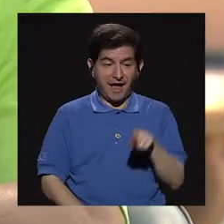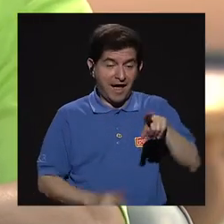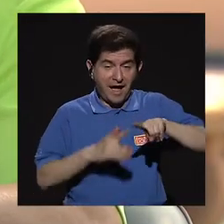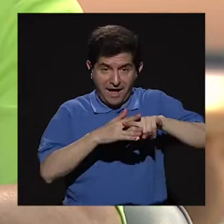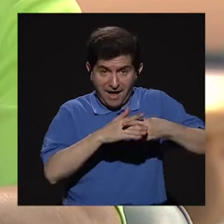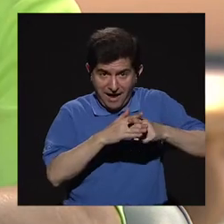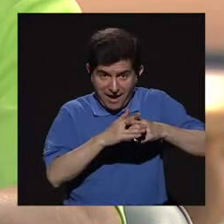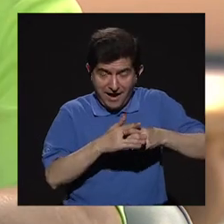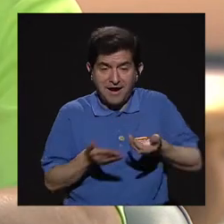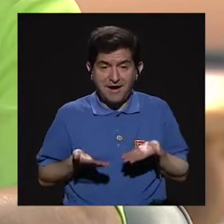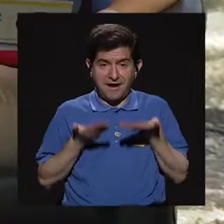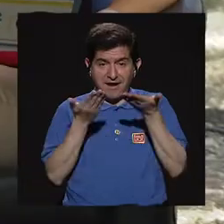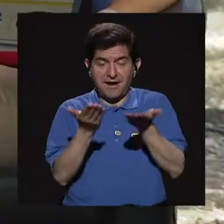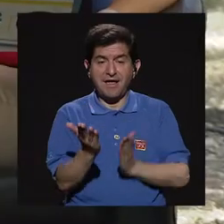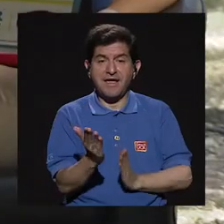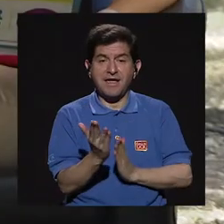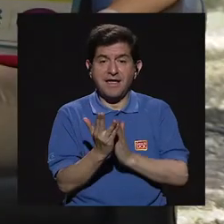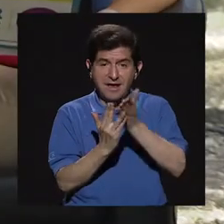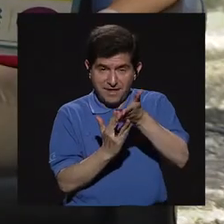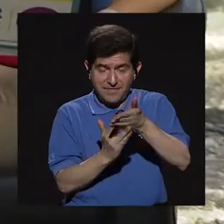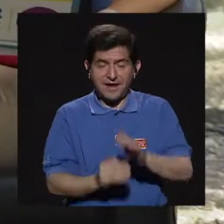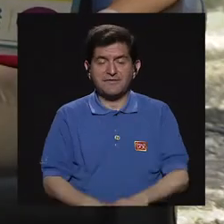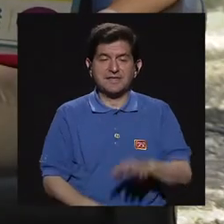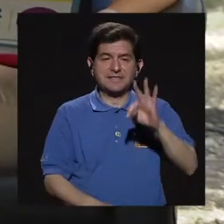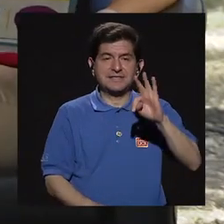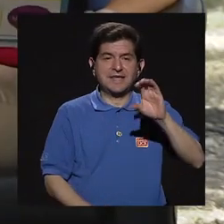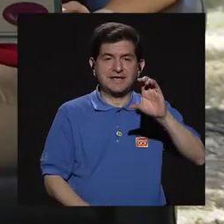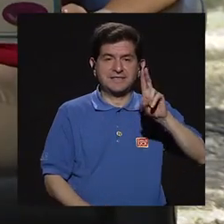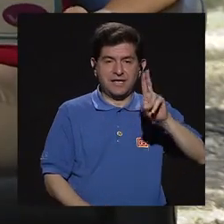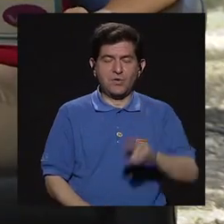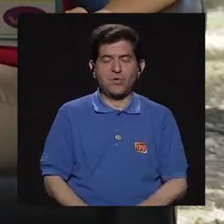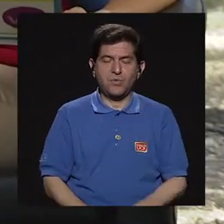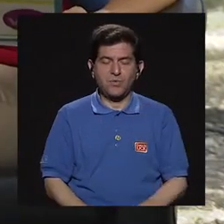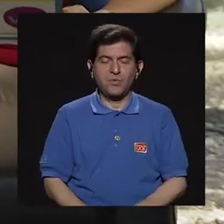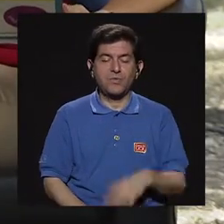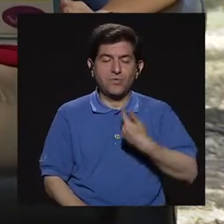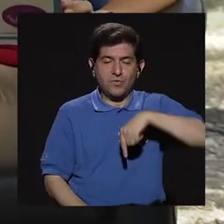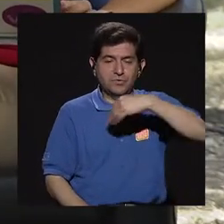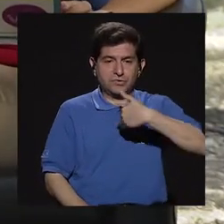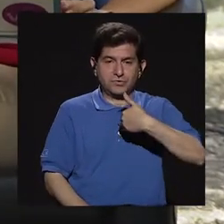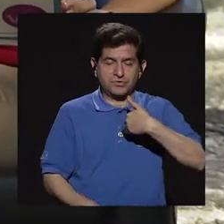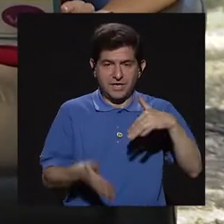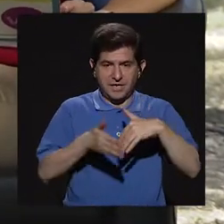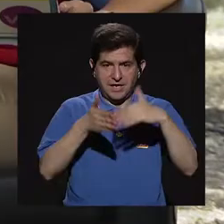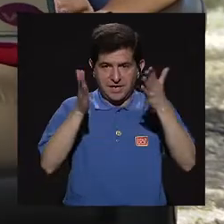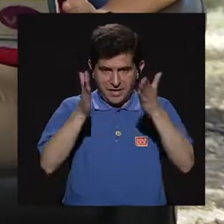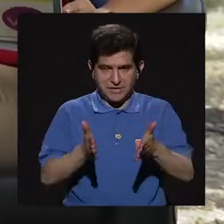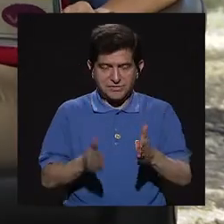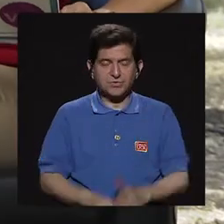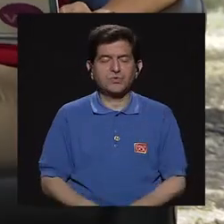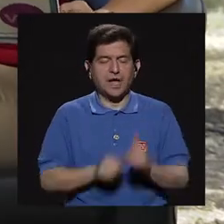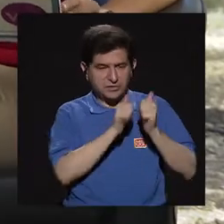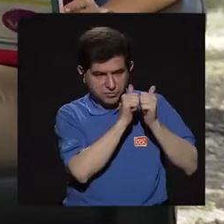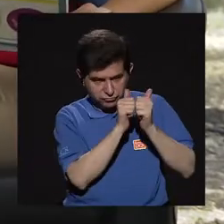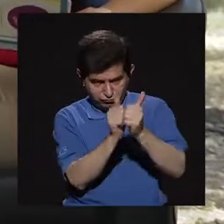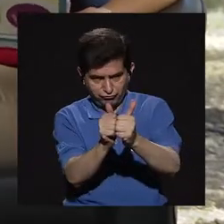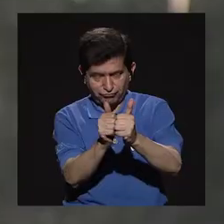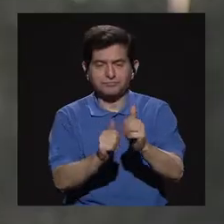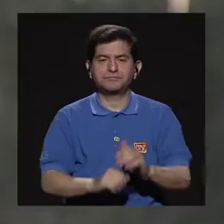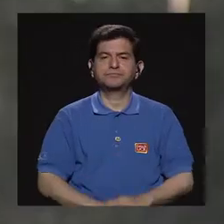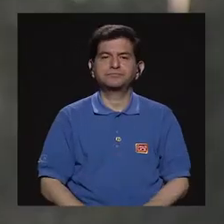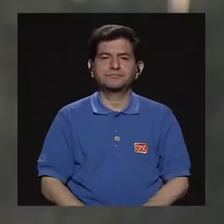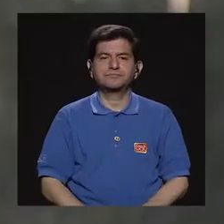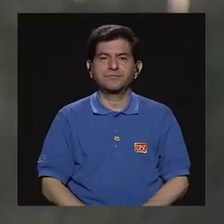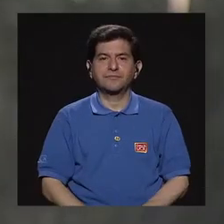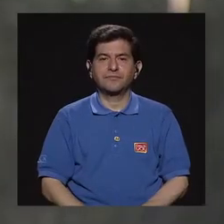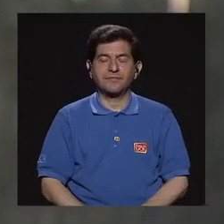estas herramientas y además, por medio del TCU, del trabajo comunal universitario, tenemos estudiantes que les van brindando un acompañamiento.